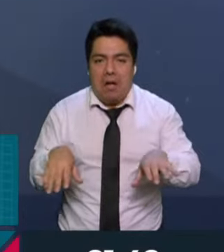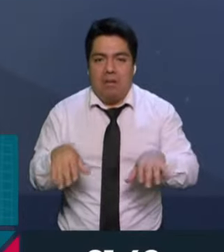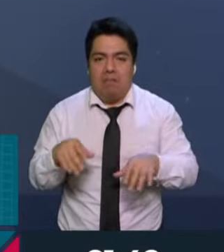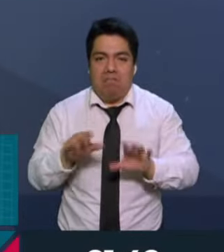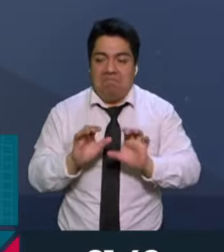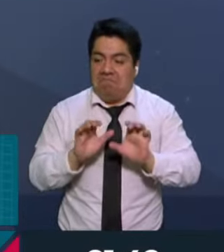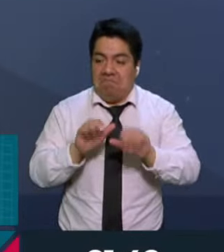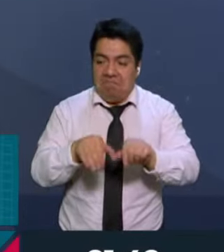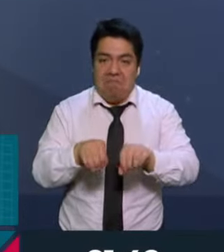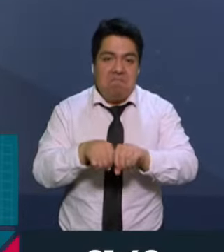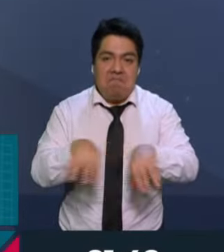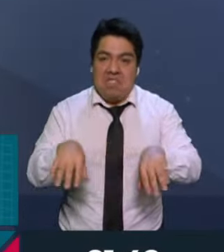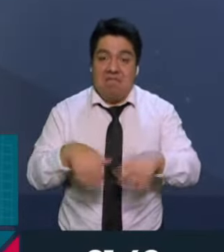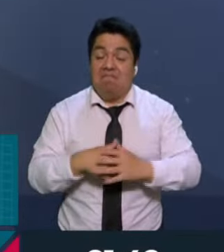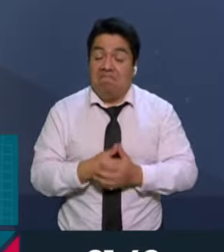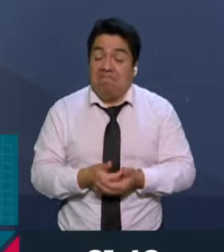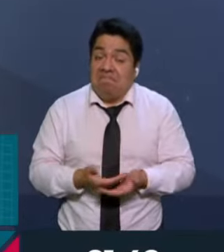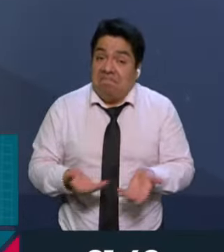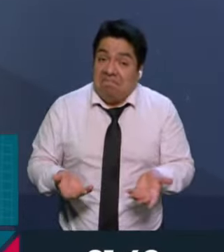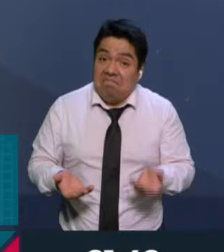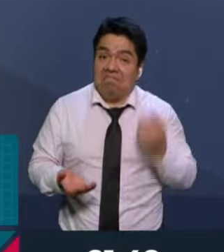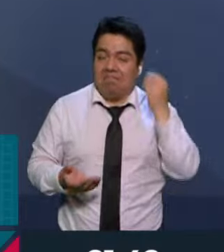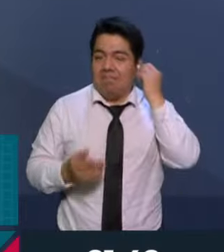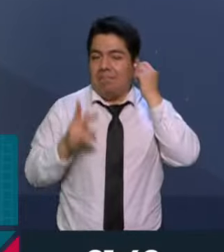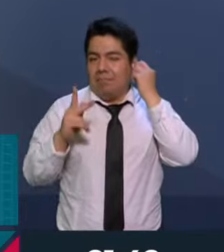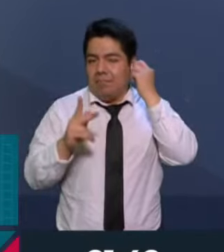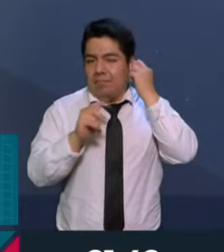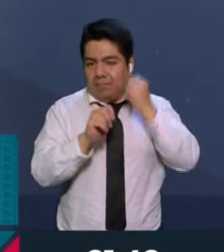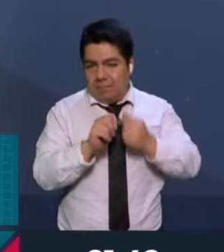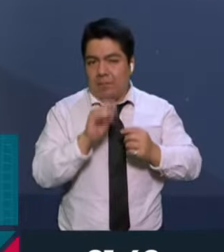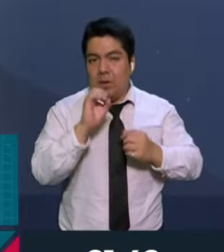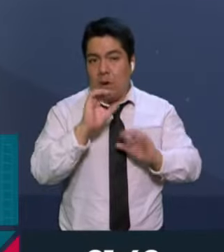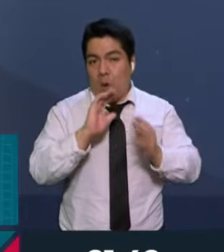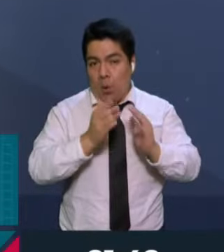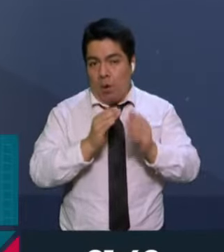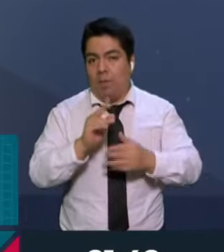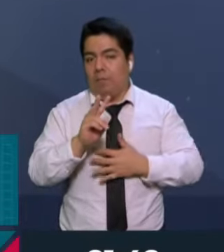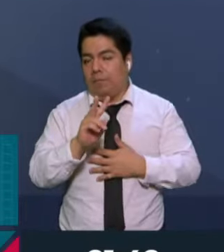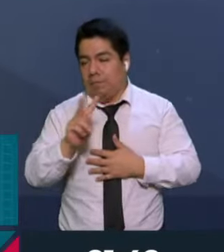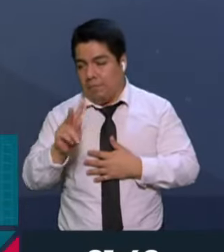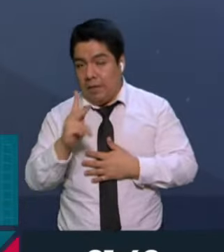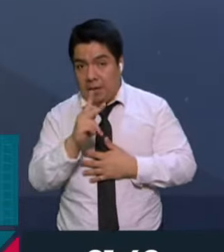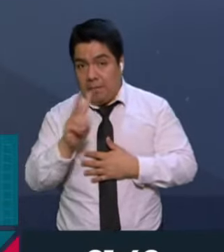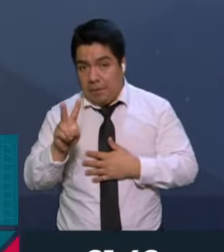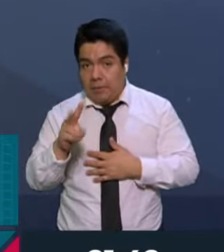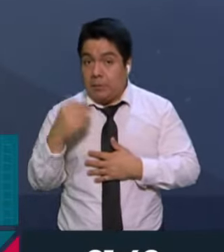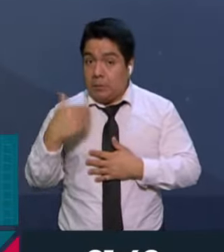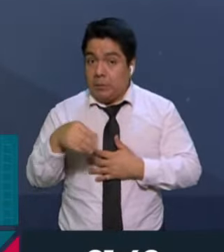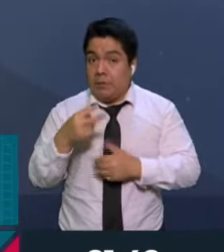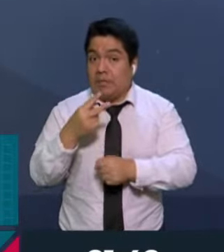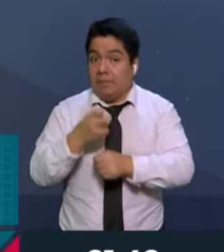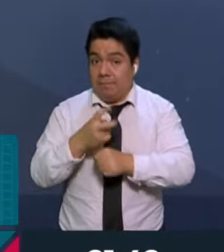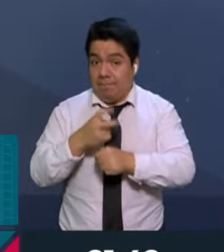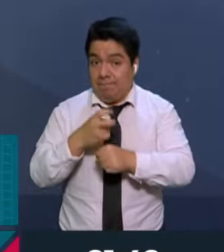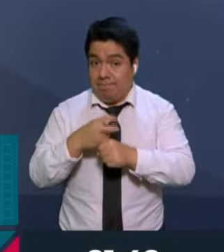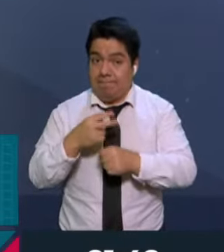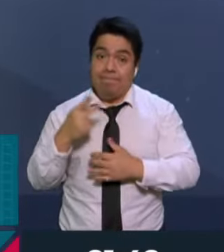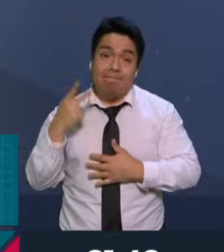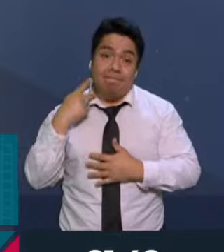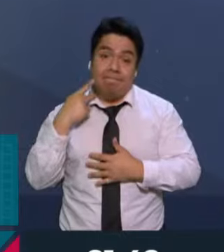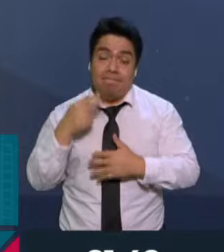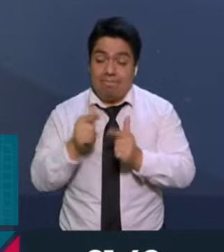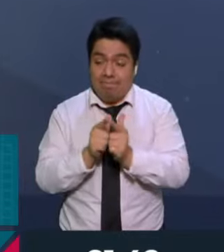nivel local. Y el PT o el Partido Verde son la segunda fuerza política a nivel estatal.